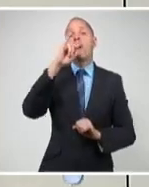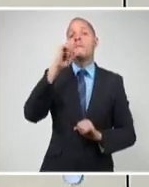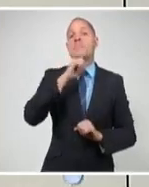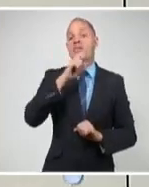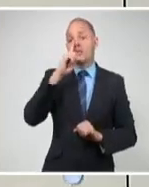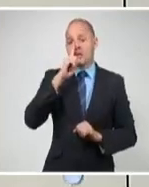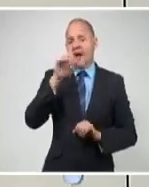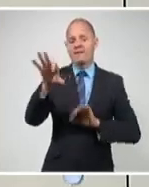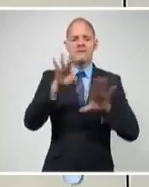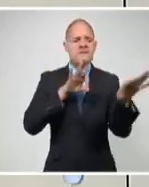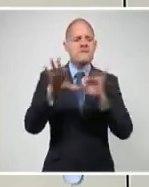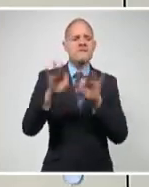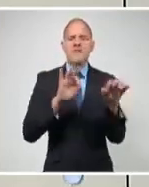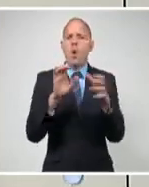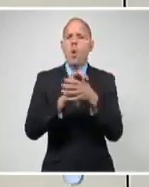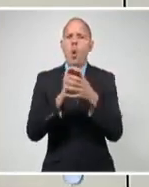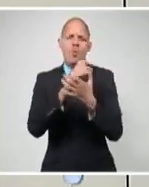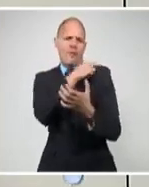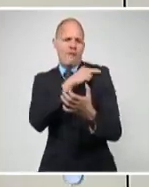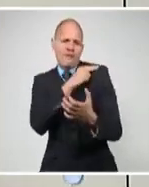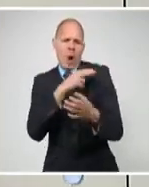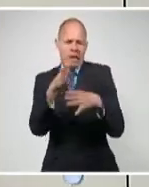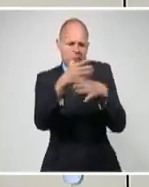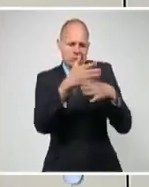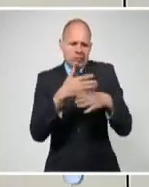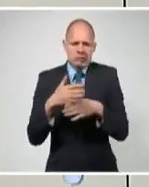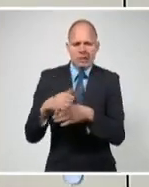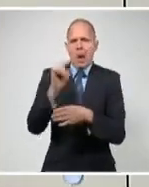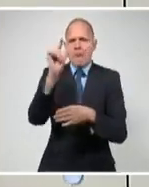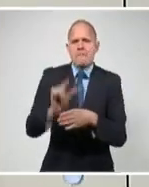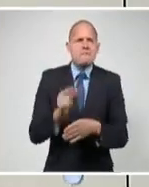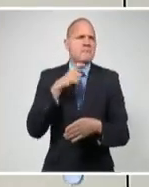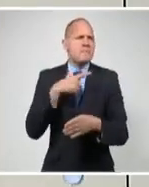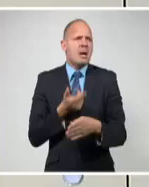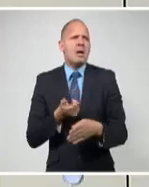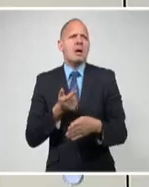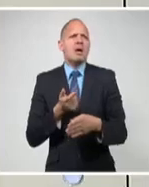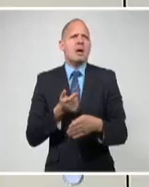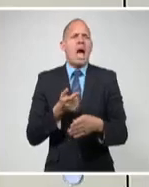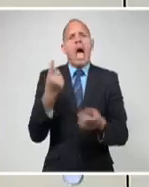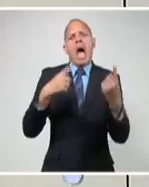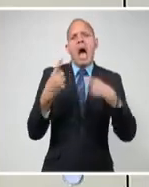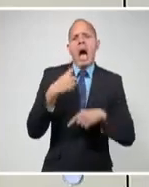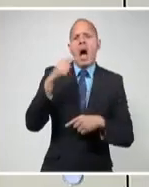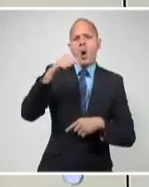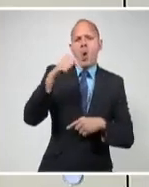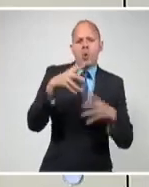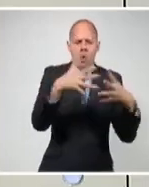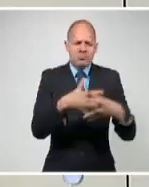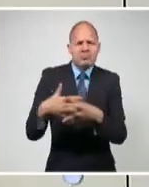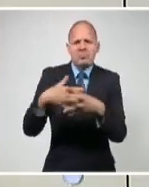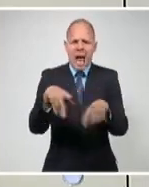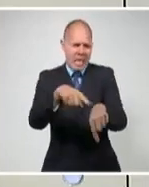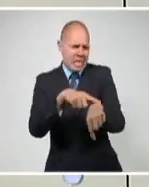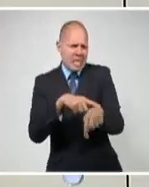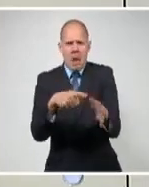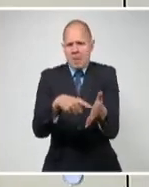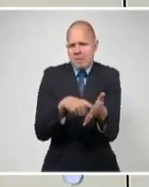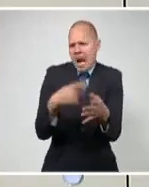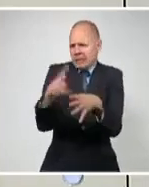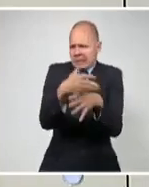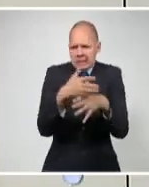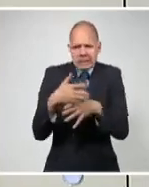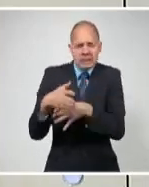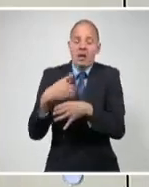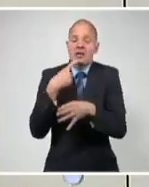diferentes orígenes étnicos, de clase, inmigrantes. Una buena noticia que ese gabinete se parezca más a la mayoría de los estadounidenses.